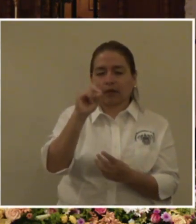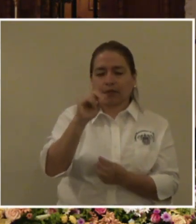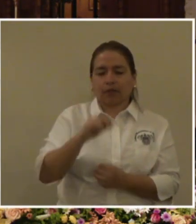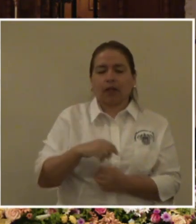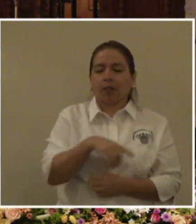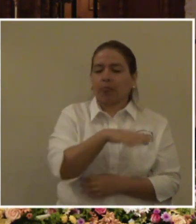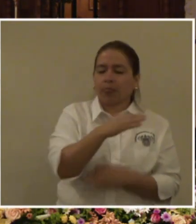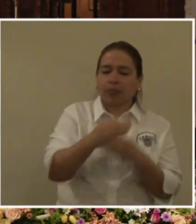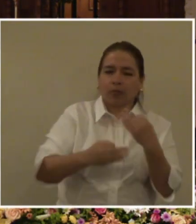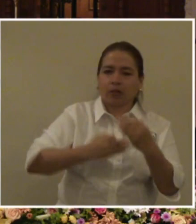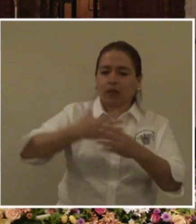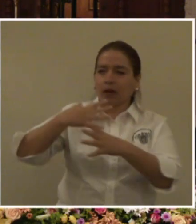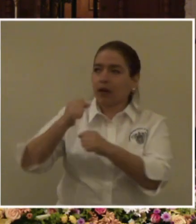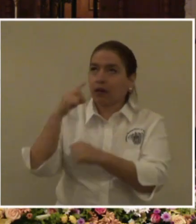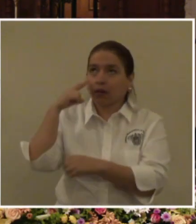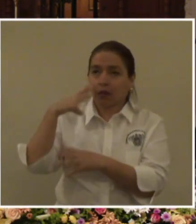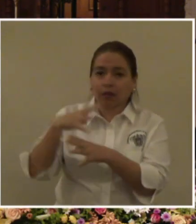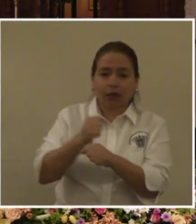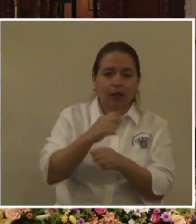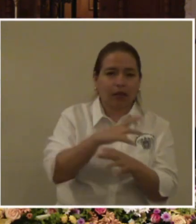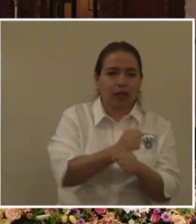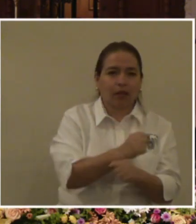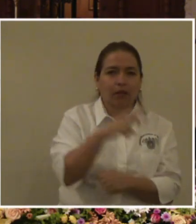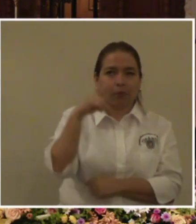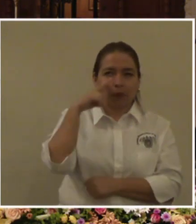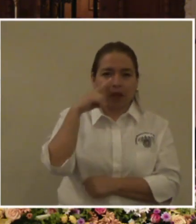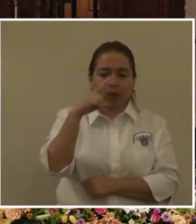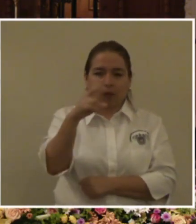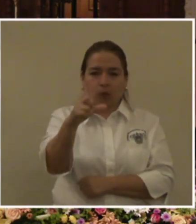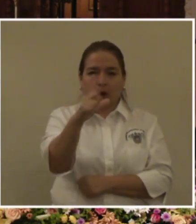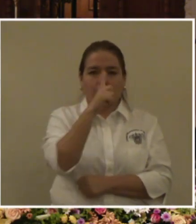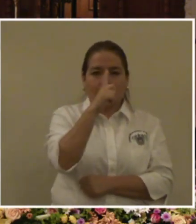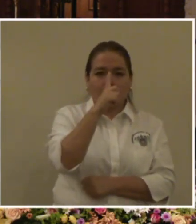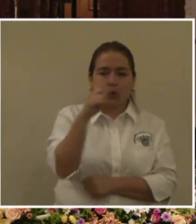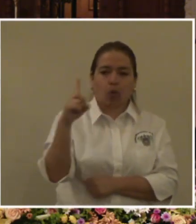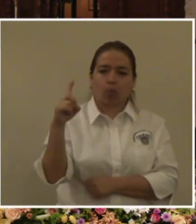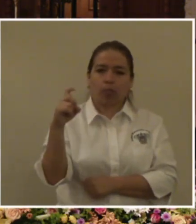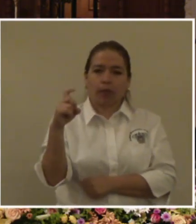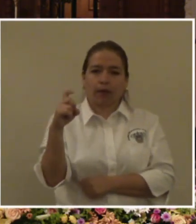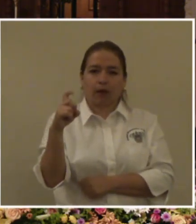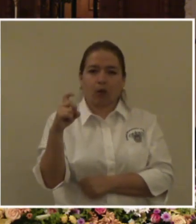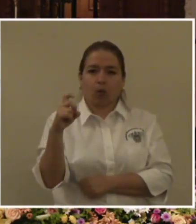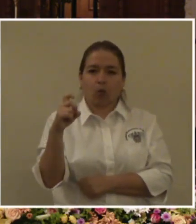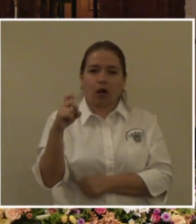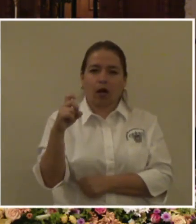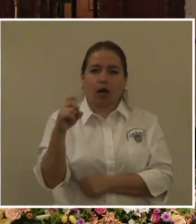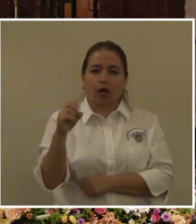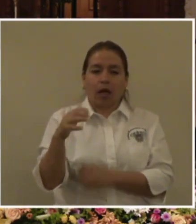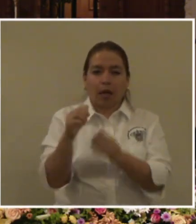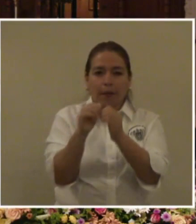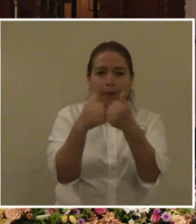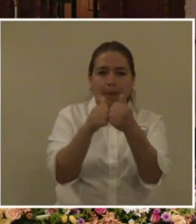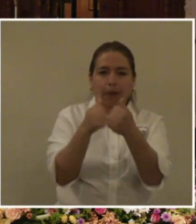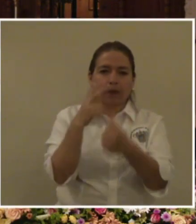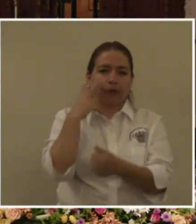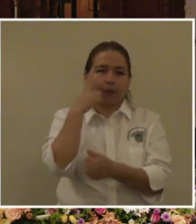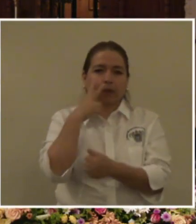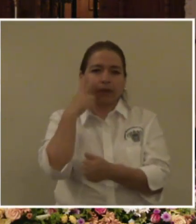Eucaristía, la luz, el agua, el pan y el vino,